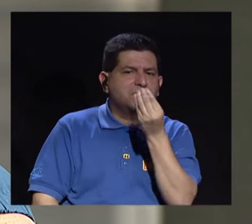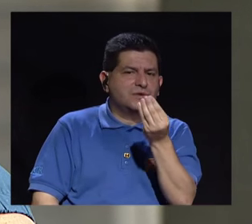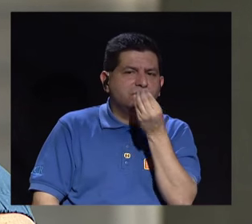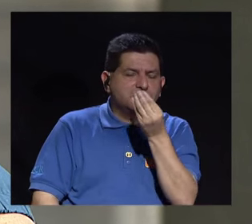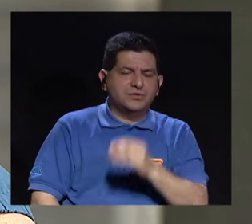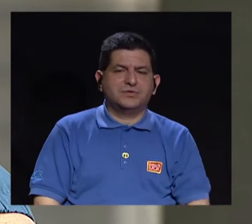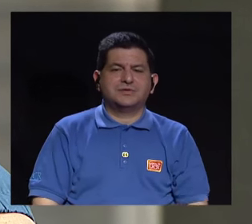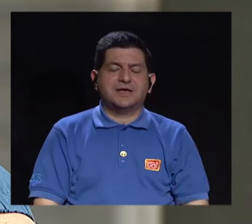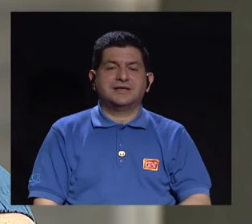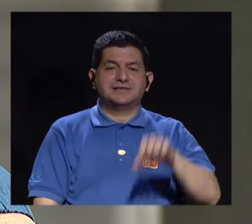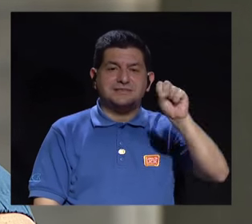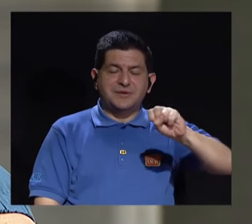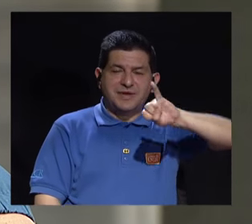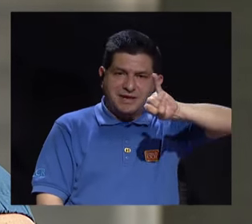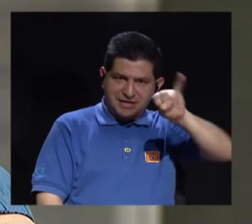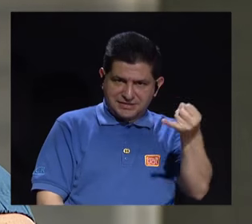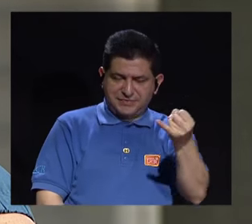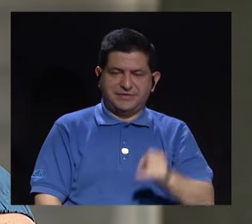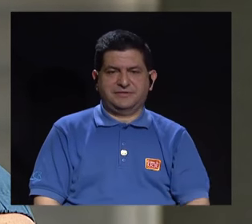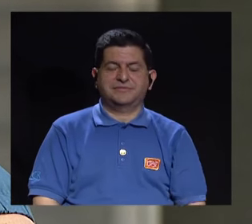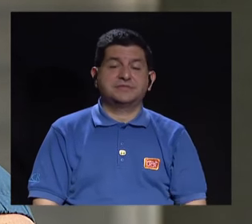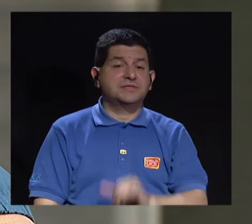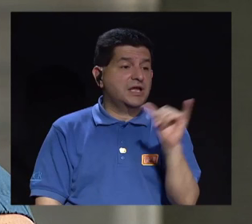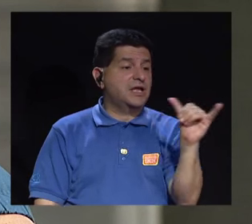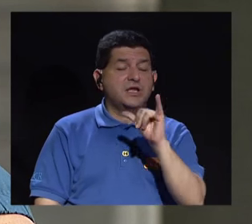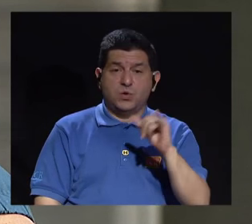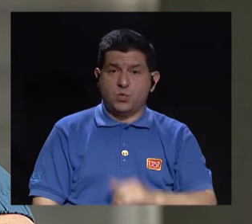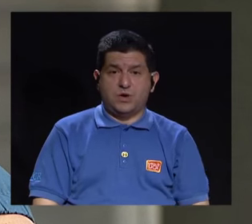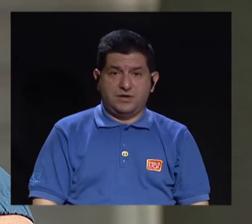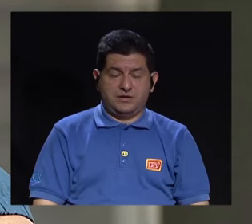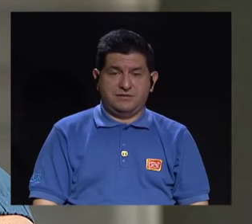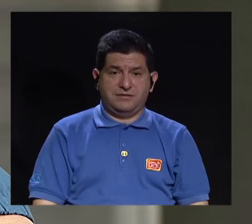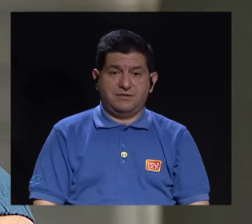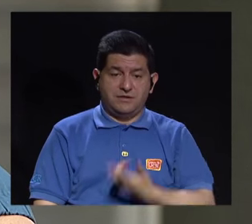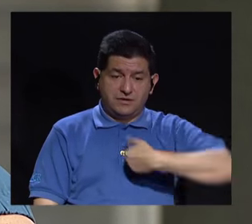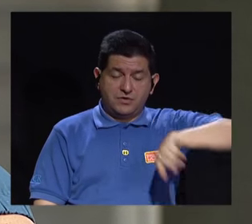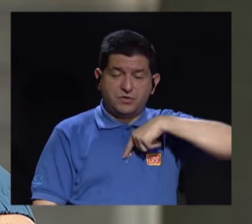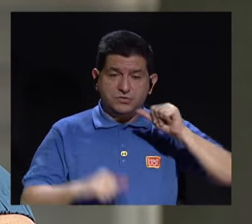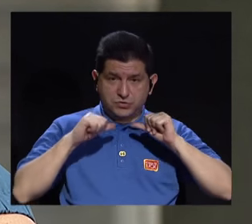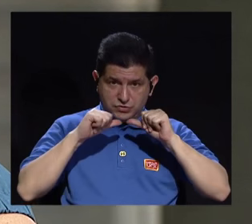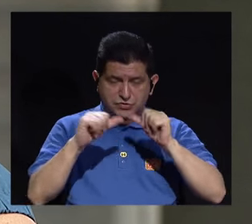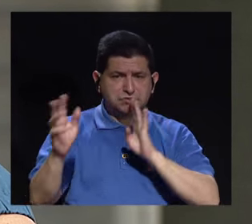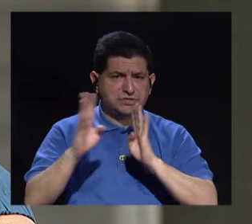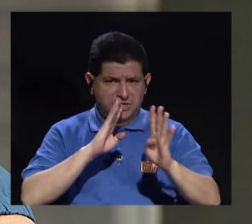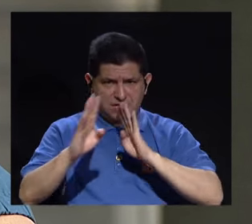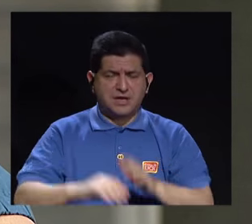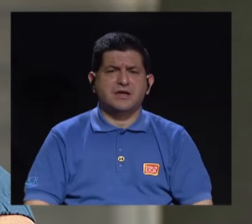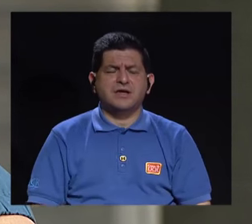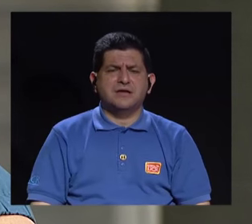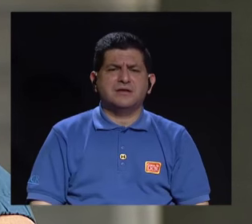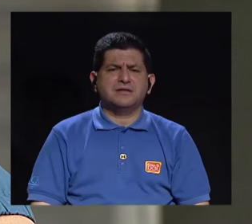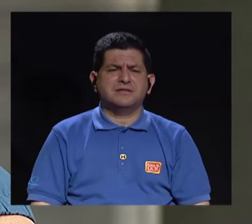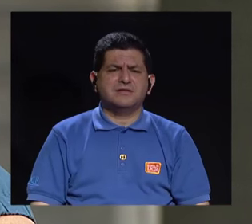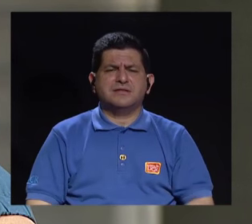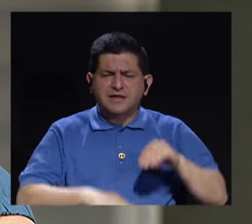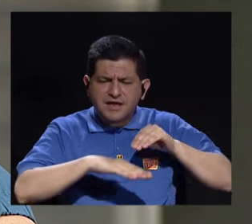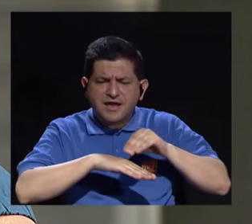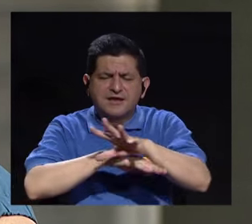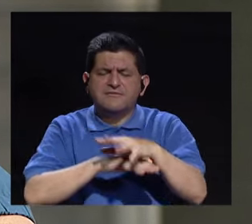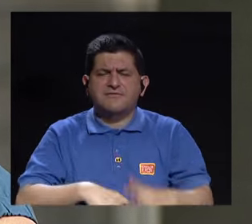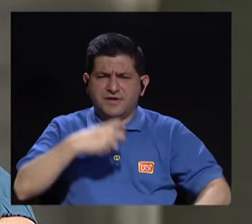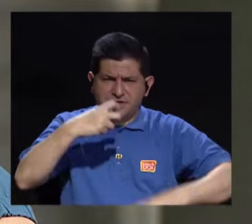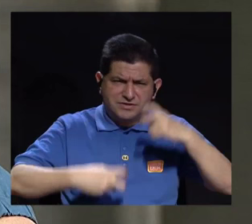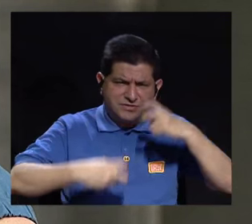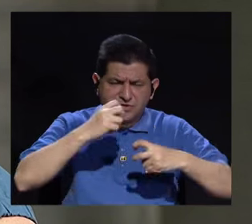alimentaria Silvina Jimpelewix. Igual vamos a continuar hablando sobre las consecuencias